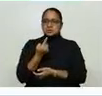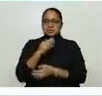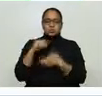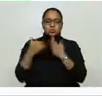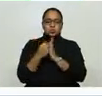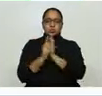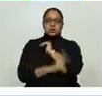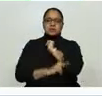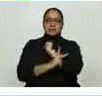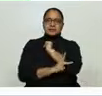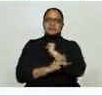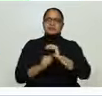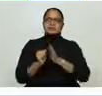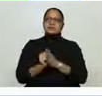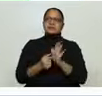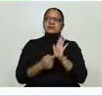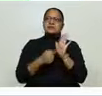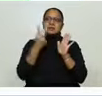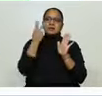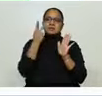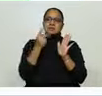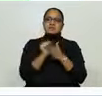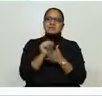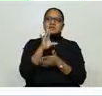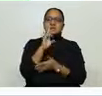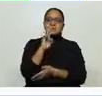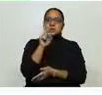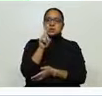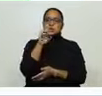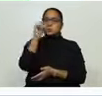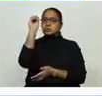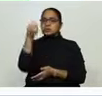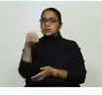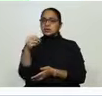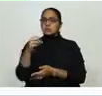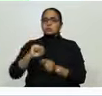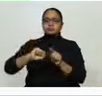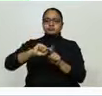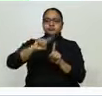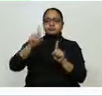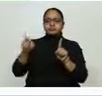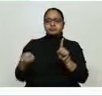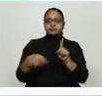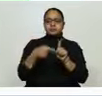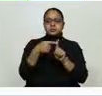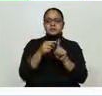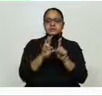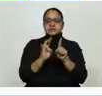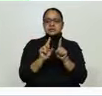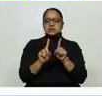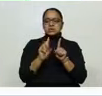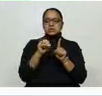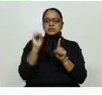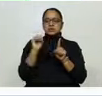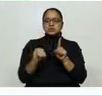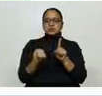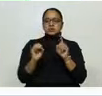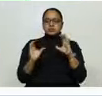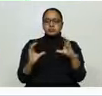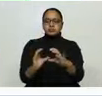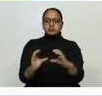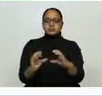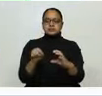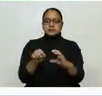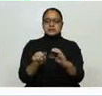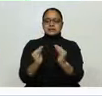confirmados. Si podemos ver, el 71% de estos casos tienen aislamiento domiciliario.